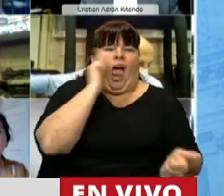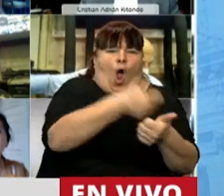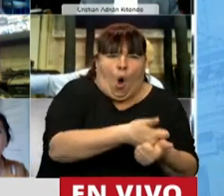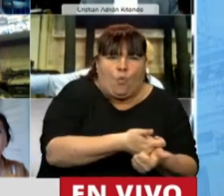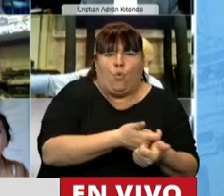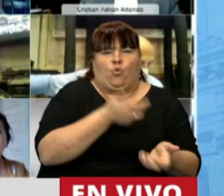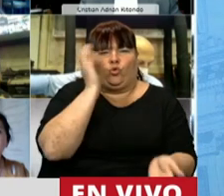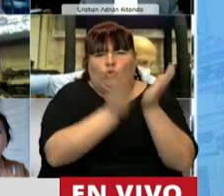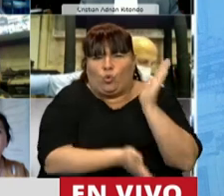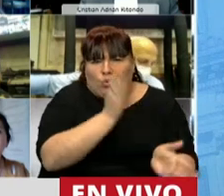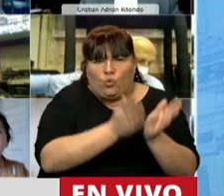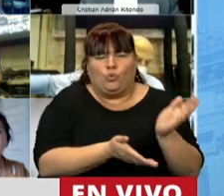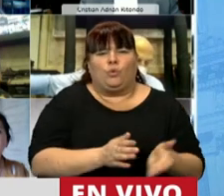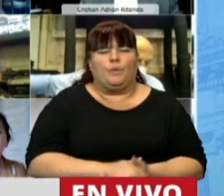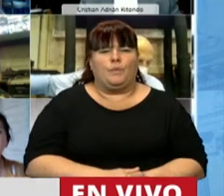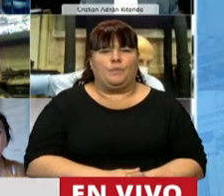sexuales, torturas.